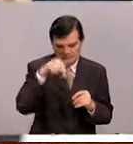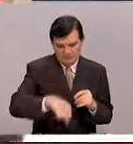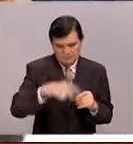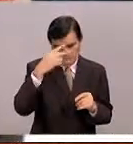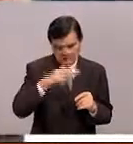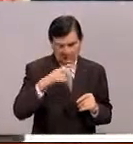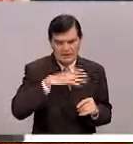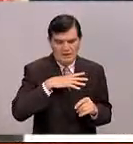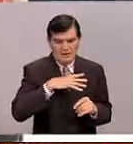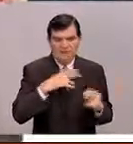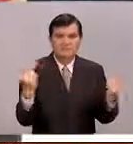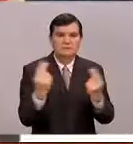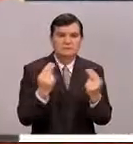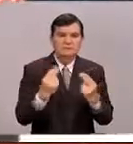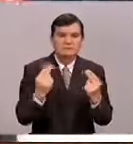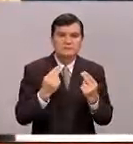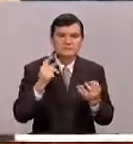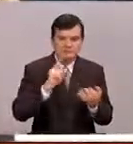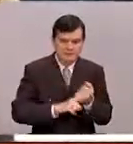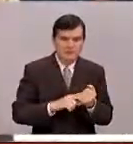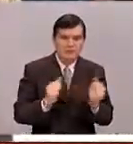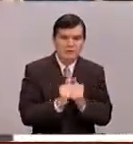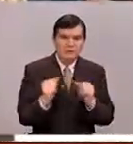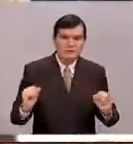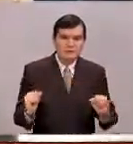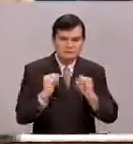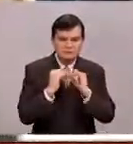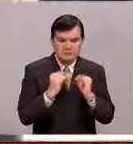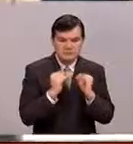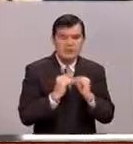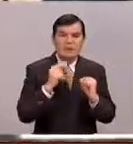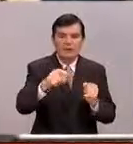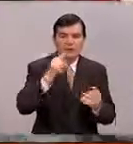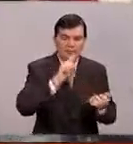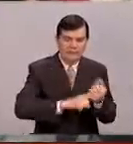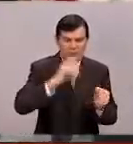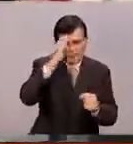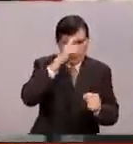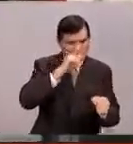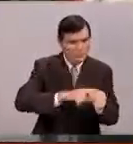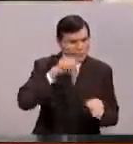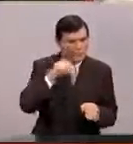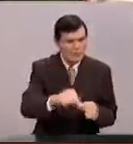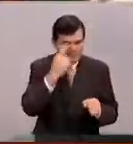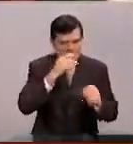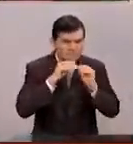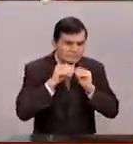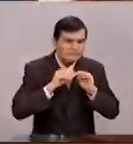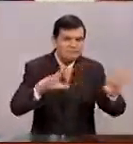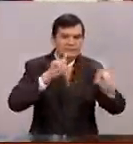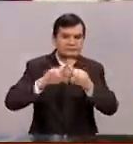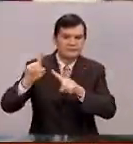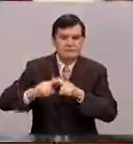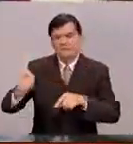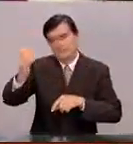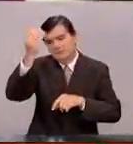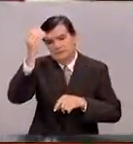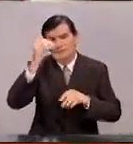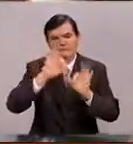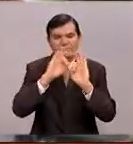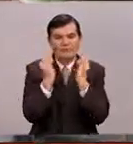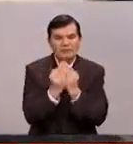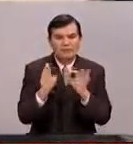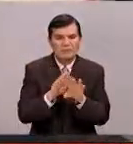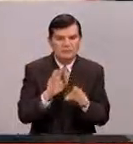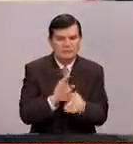tener a través de sus instituciones una verdadera cultura de divulgación de la ciencia de manera